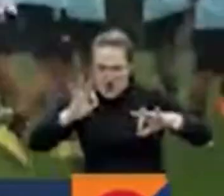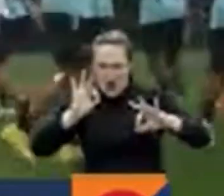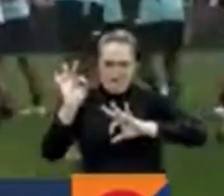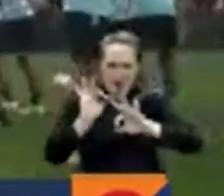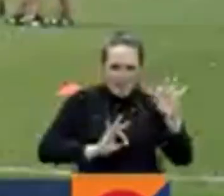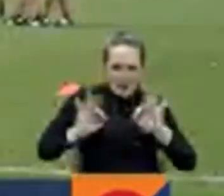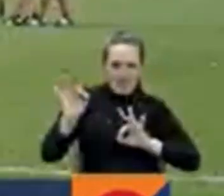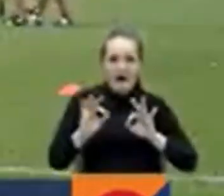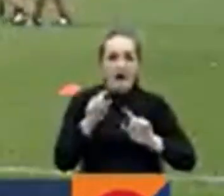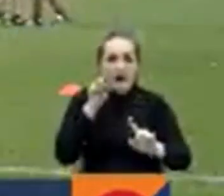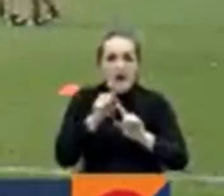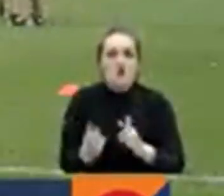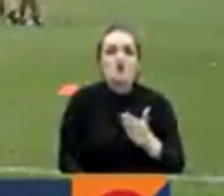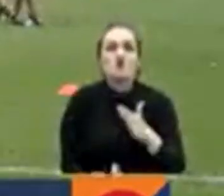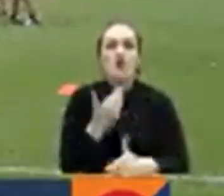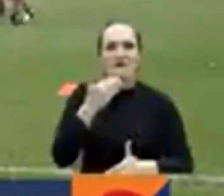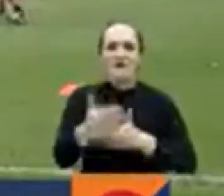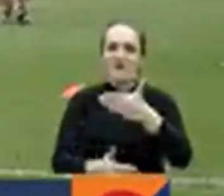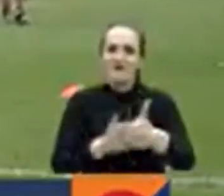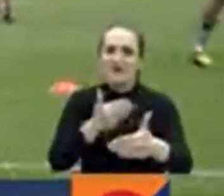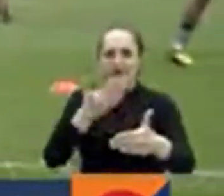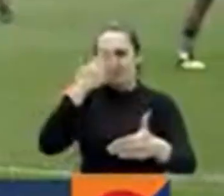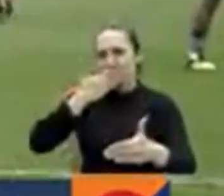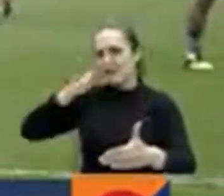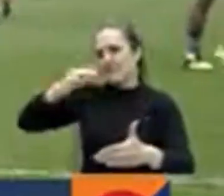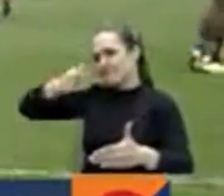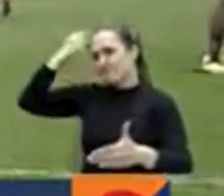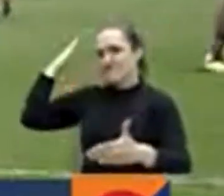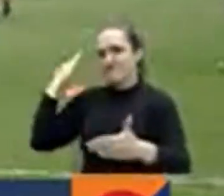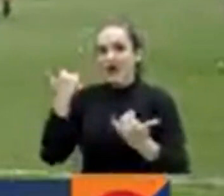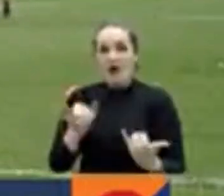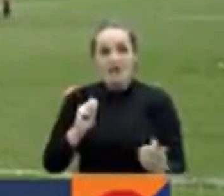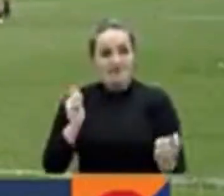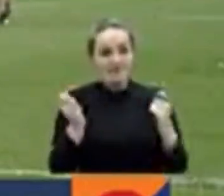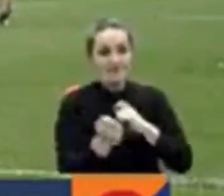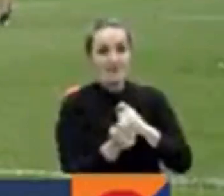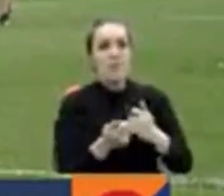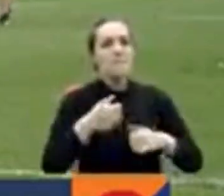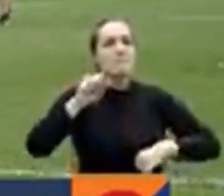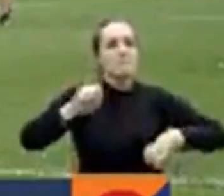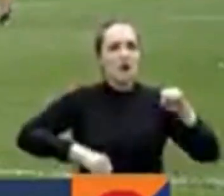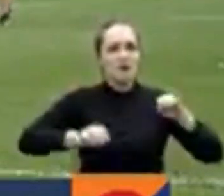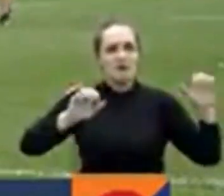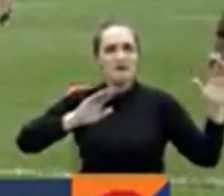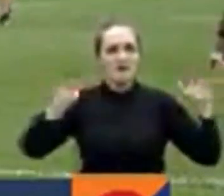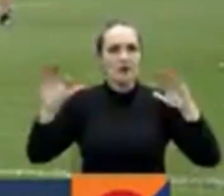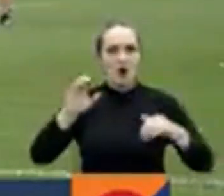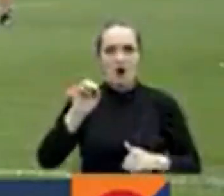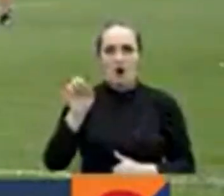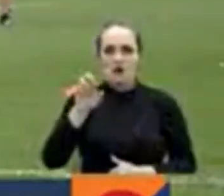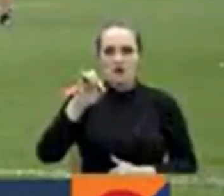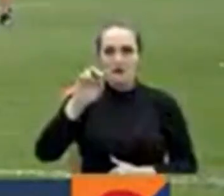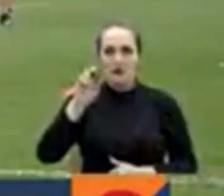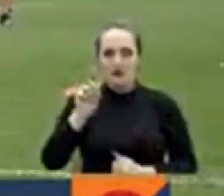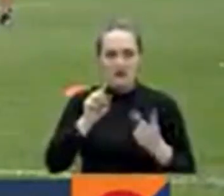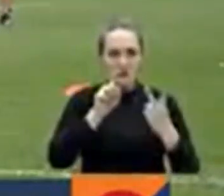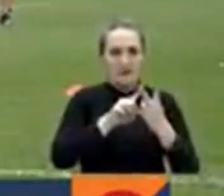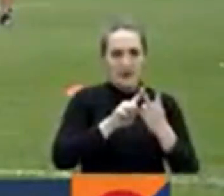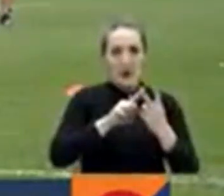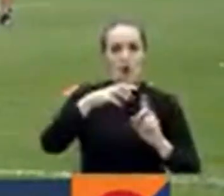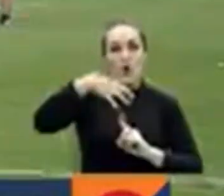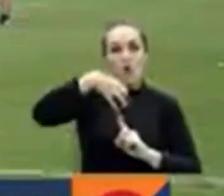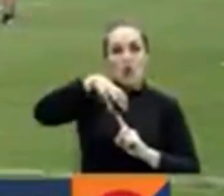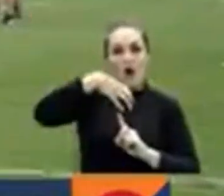según informaciones de prensa desde Estados Unidos se afirma que David Ospina Juan Guillermo Cuadrado y James Rodríguez